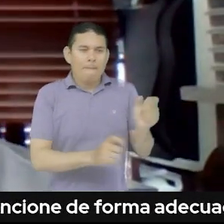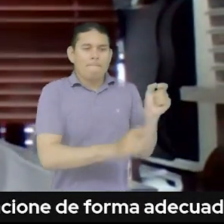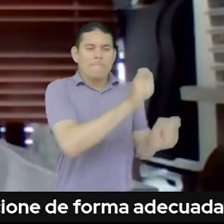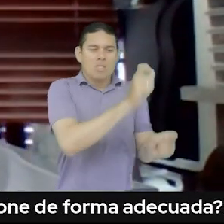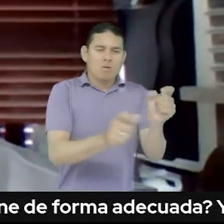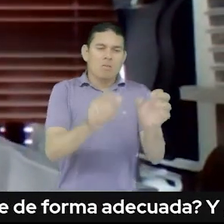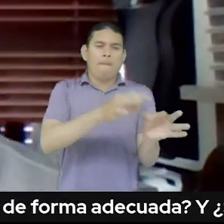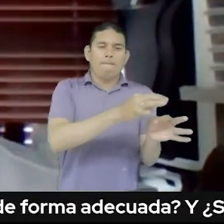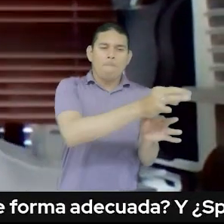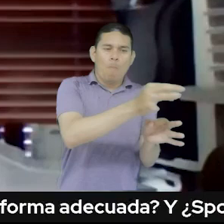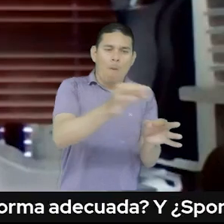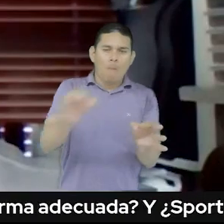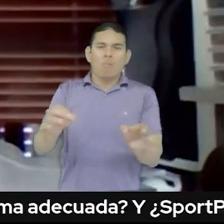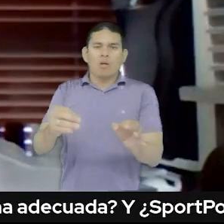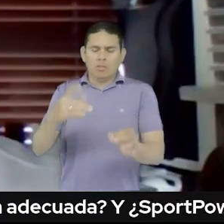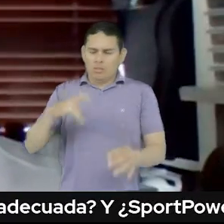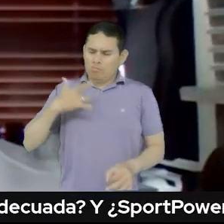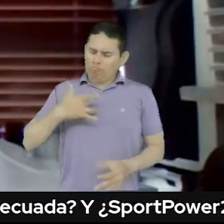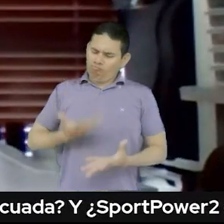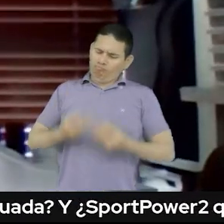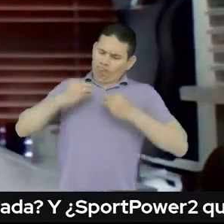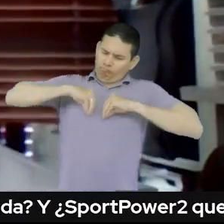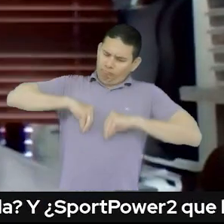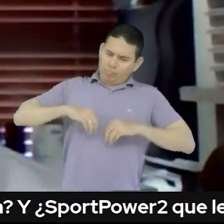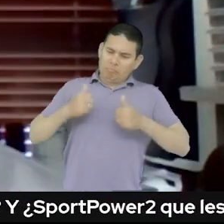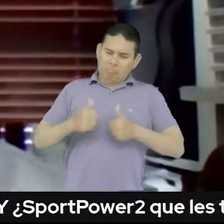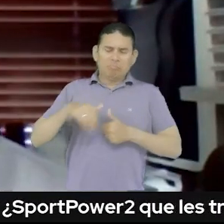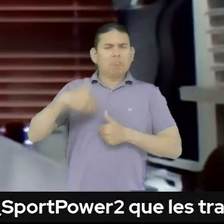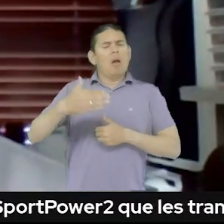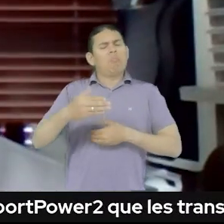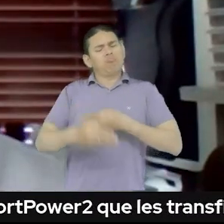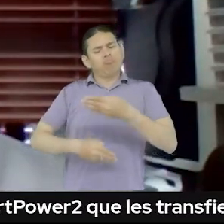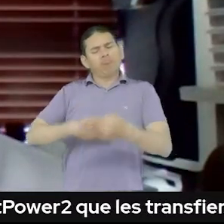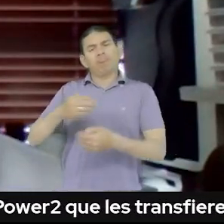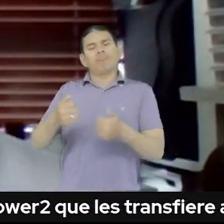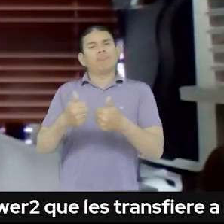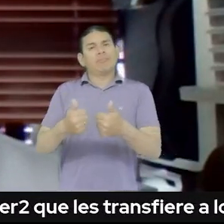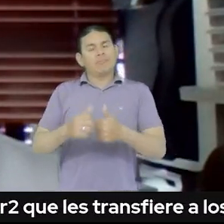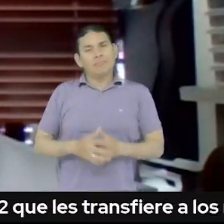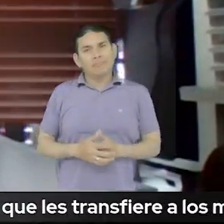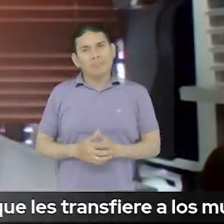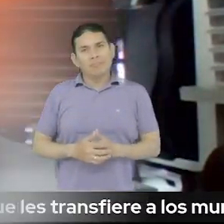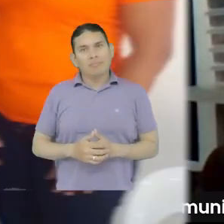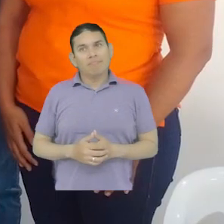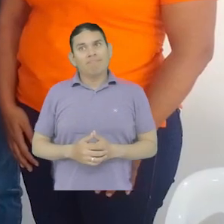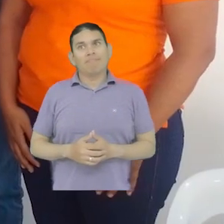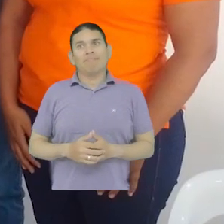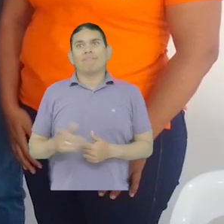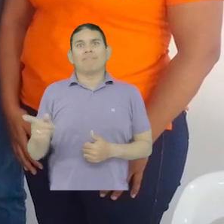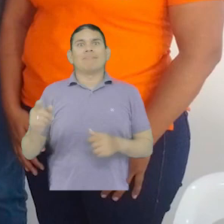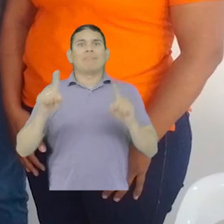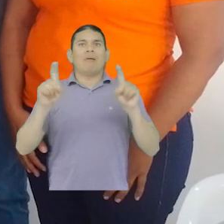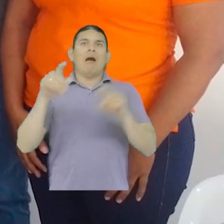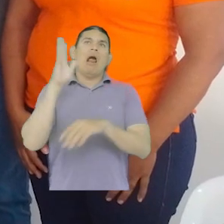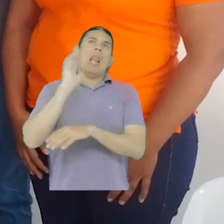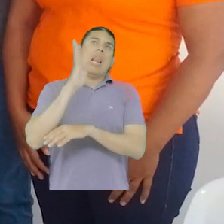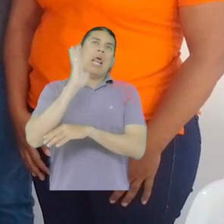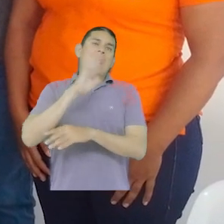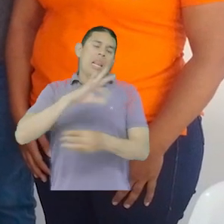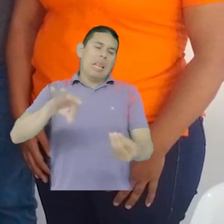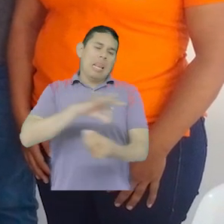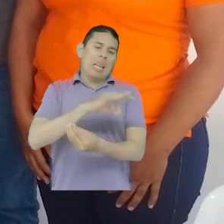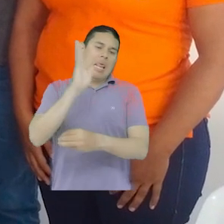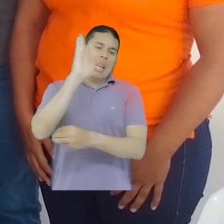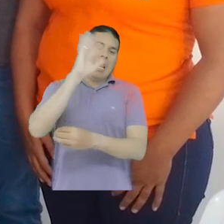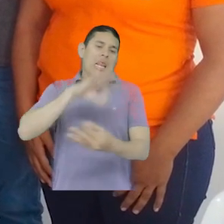lo apropien y podamos desarrollar ese ejercicio de la mejor manera. Es decir, que no se quede un tema solo de discurso, sino